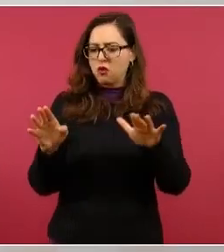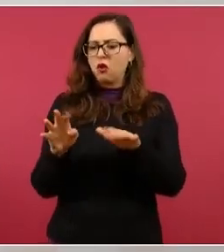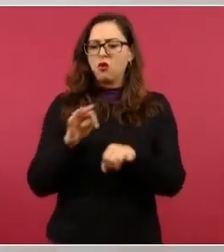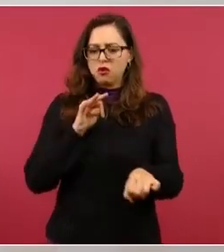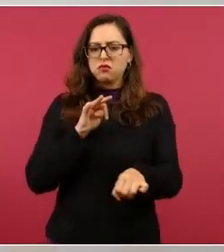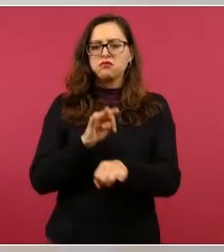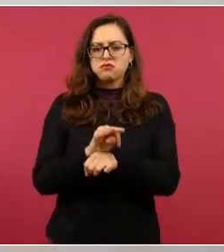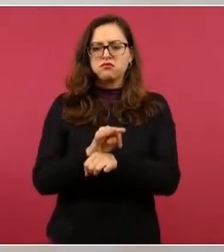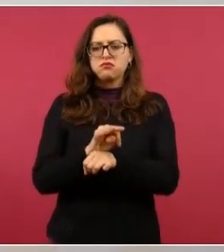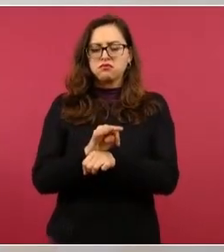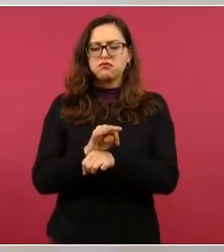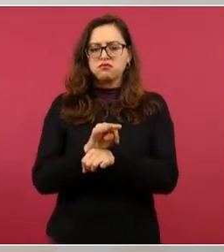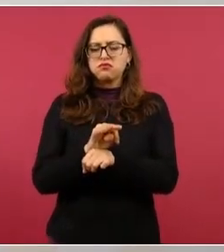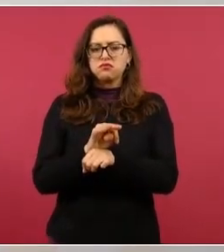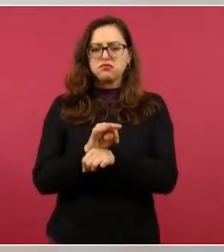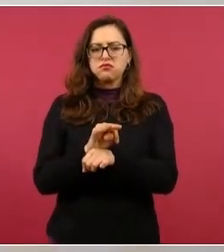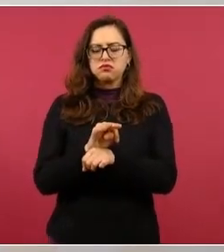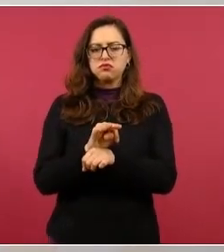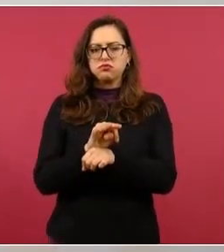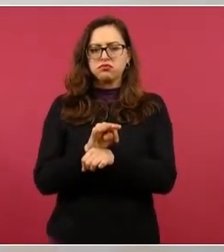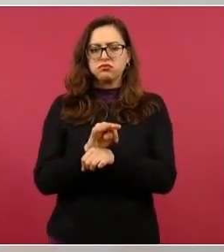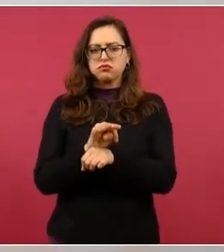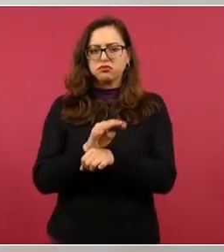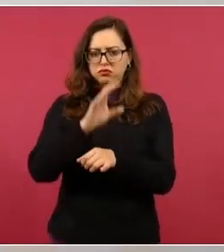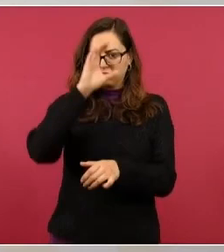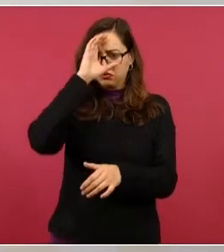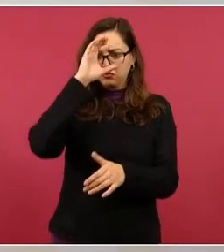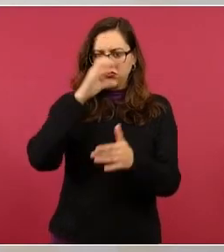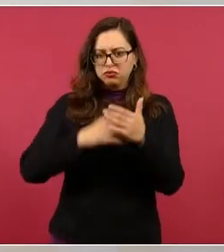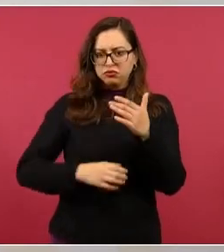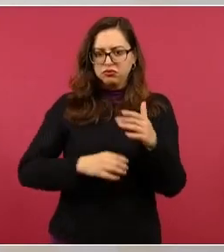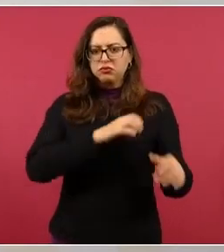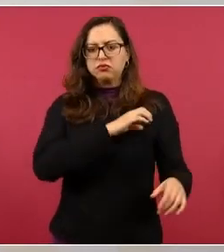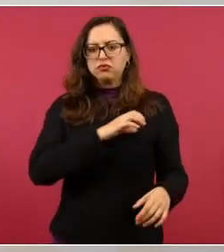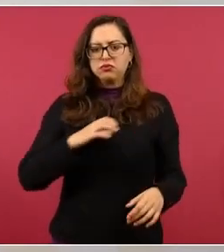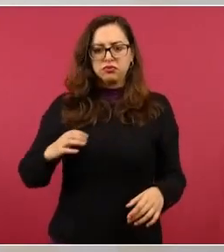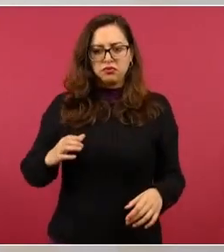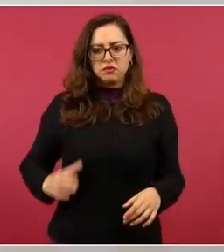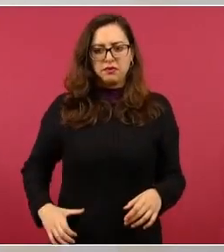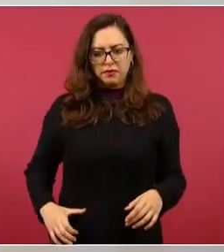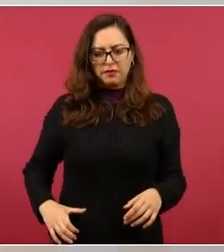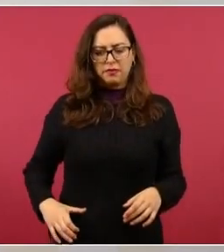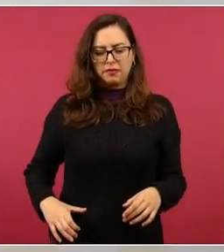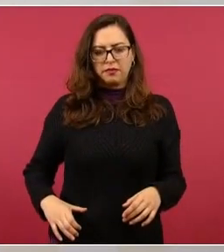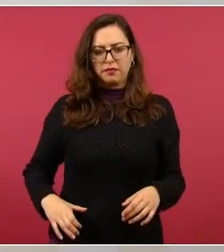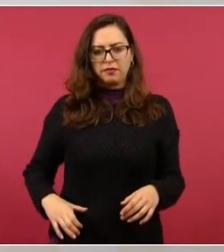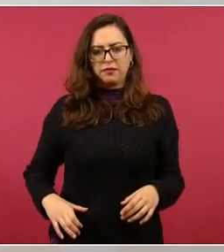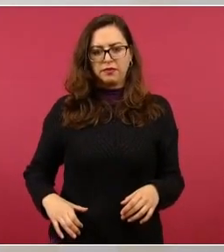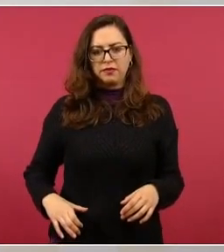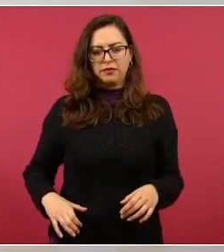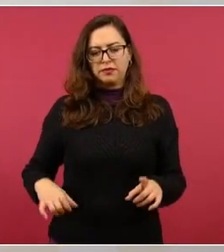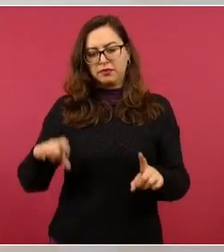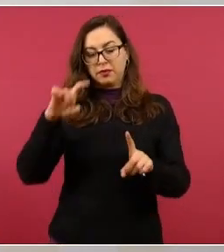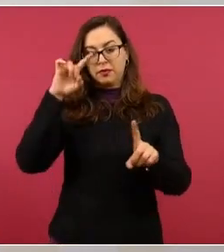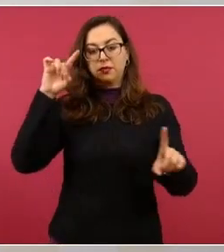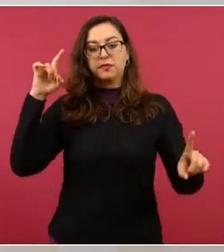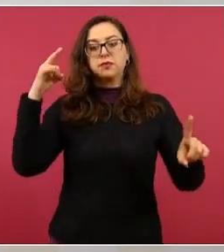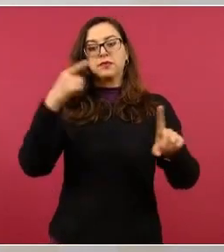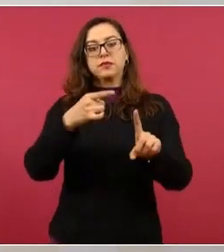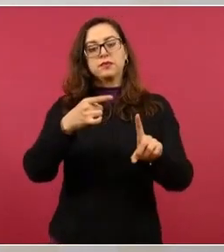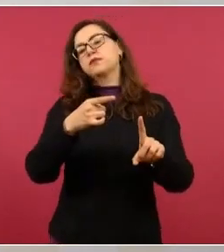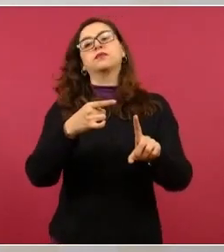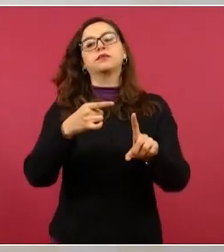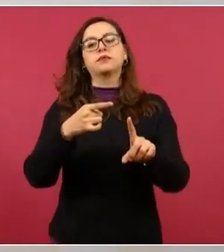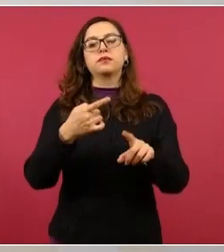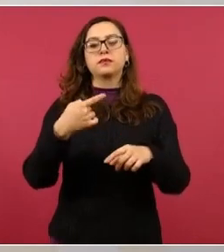católicos, evangélicos, pero en la idea de que es una